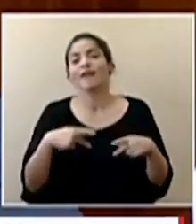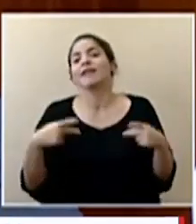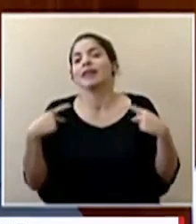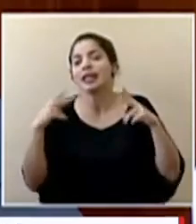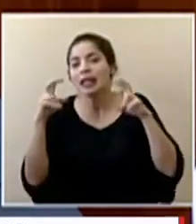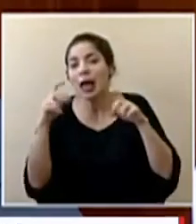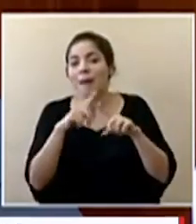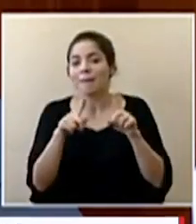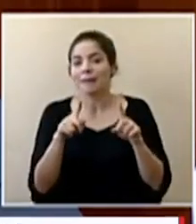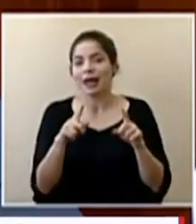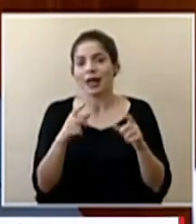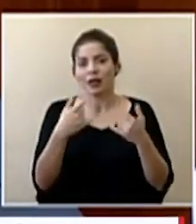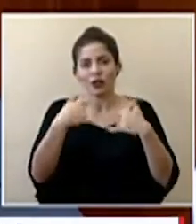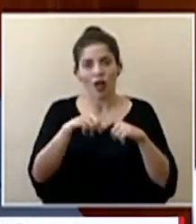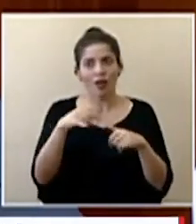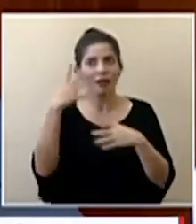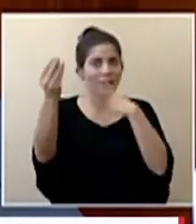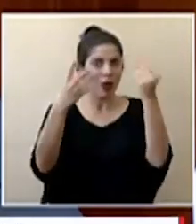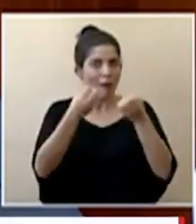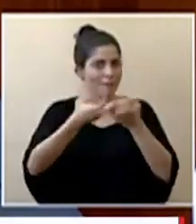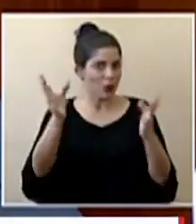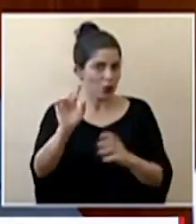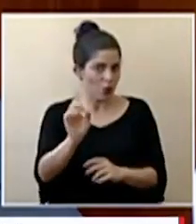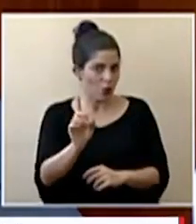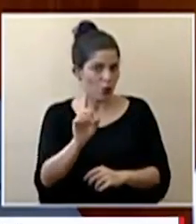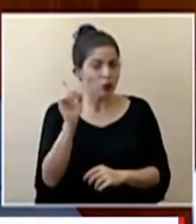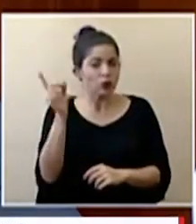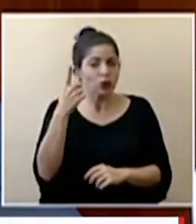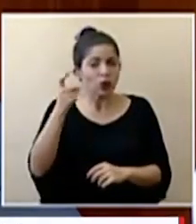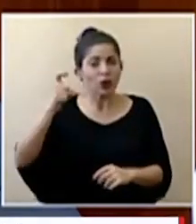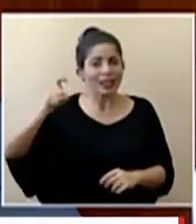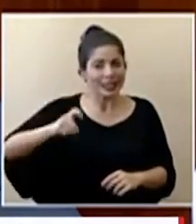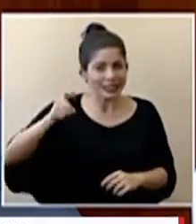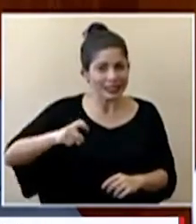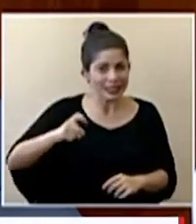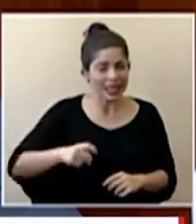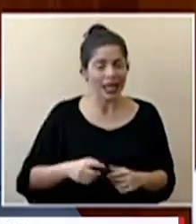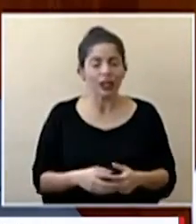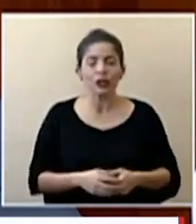mantiene el asunto de no ir a lugares públicos si no es totalmente necesario